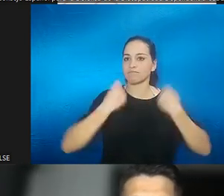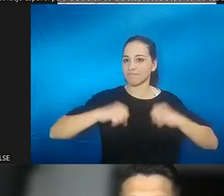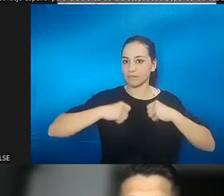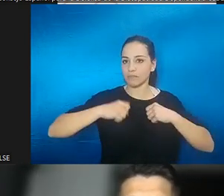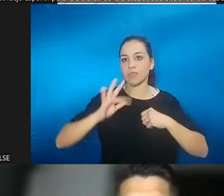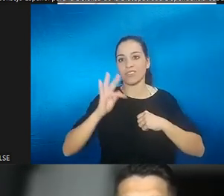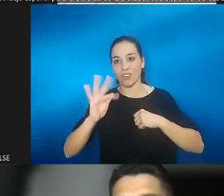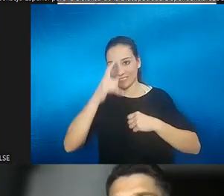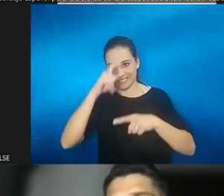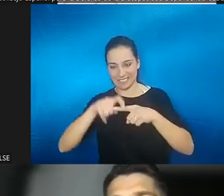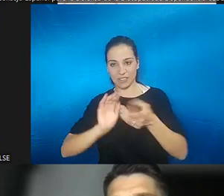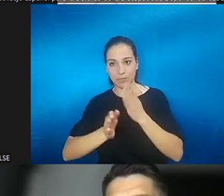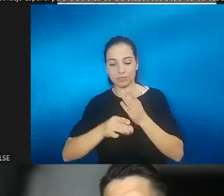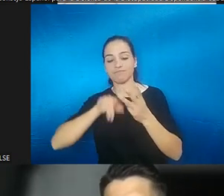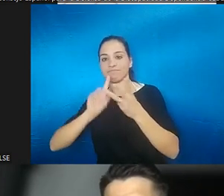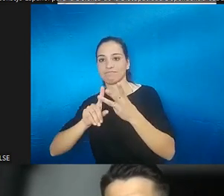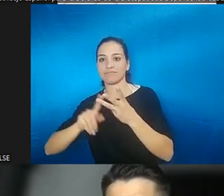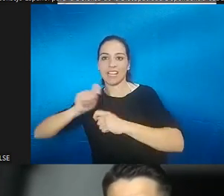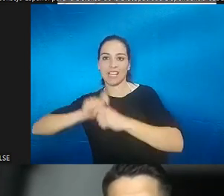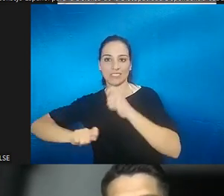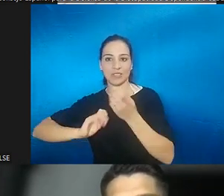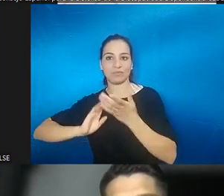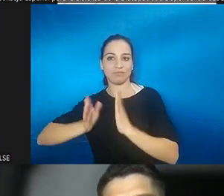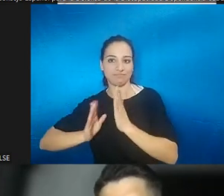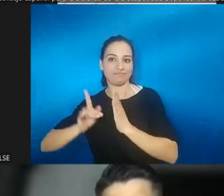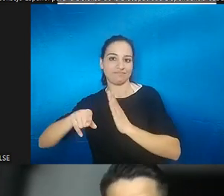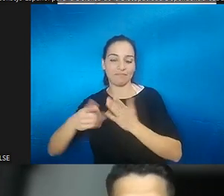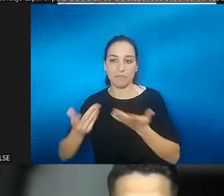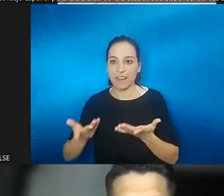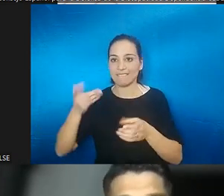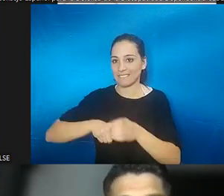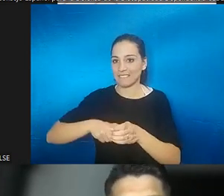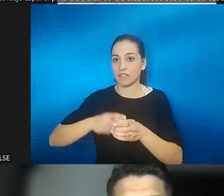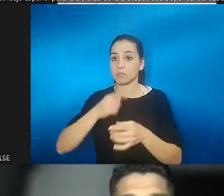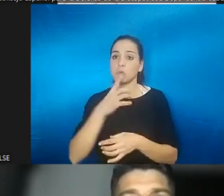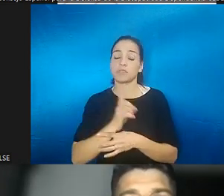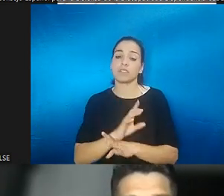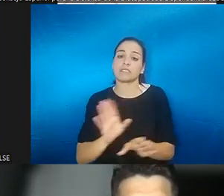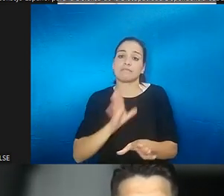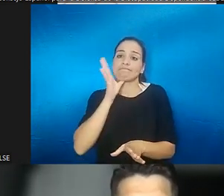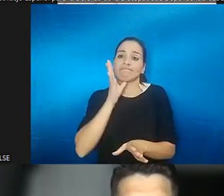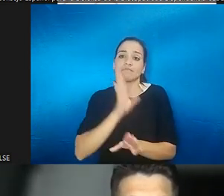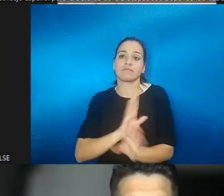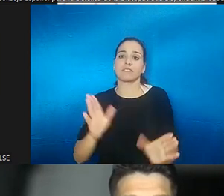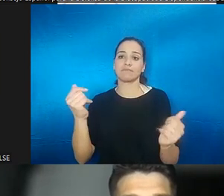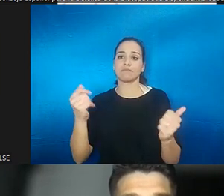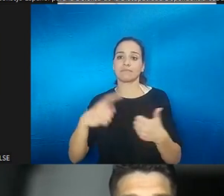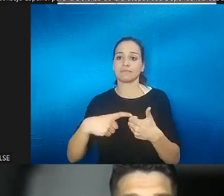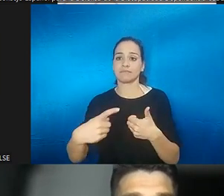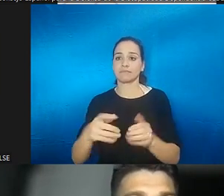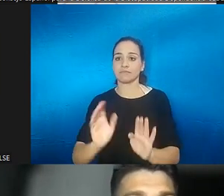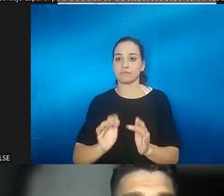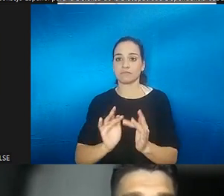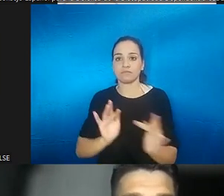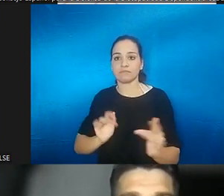psicológico porque no vale que os digamos no y hasta luego entonces hemos dejado de